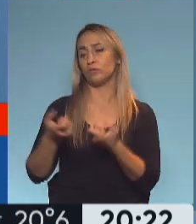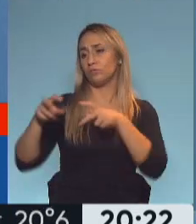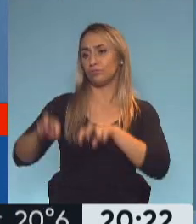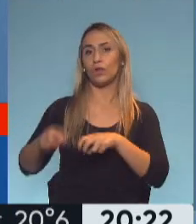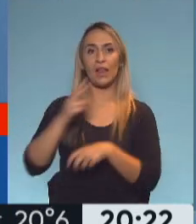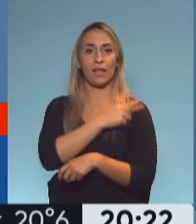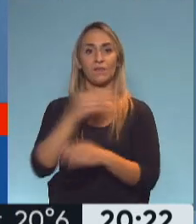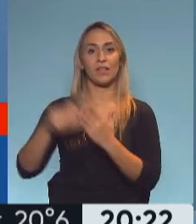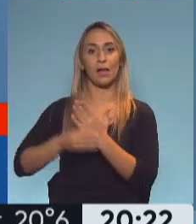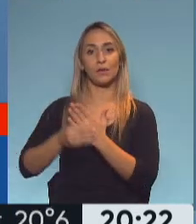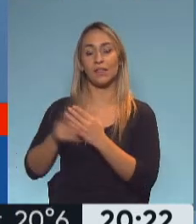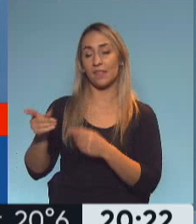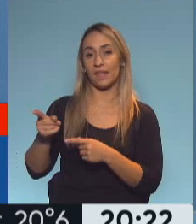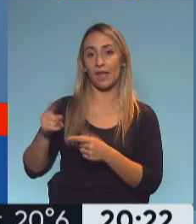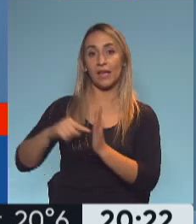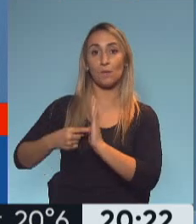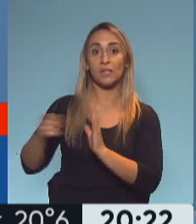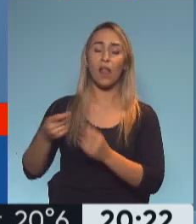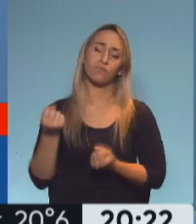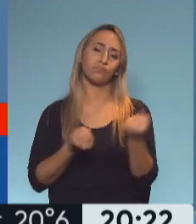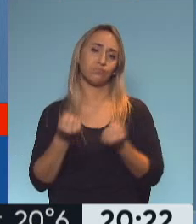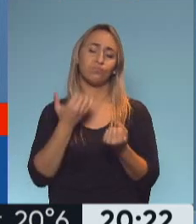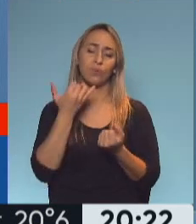gabinete de la Ciudad Autónoma,